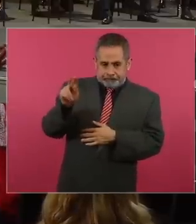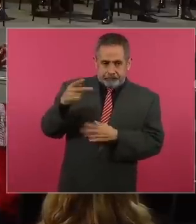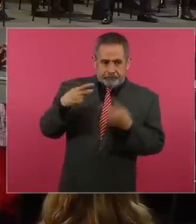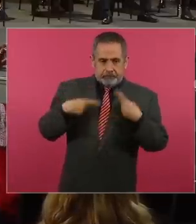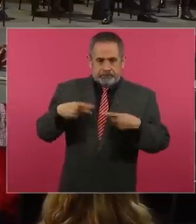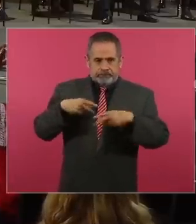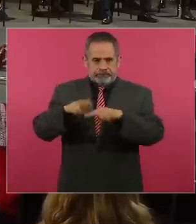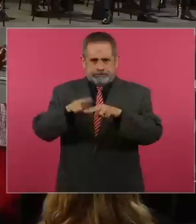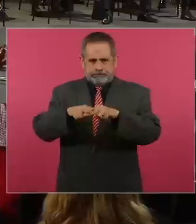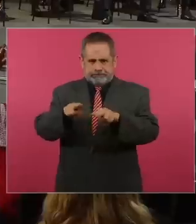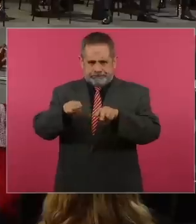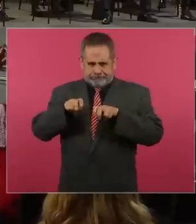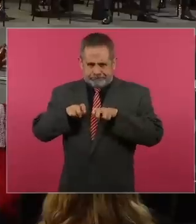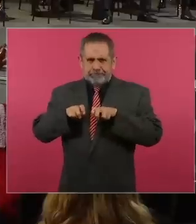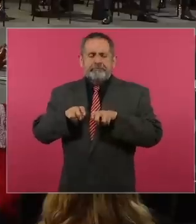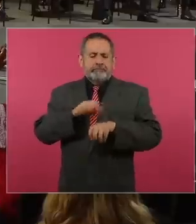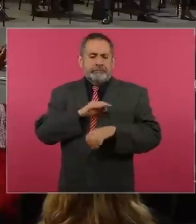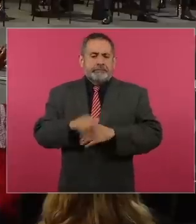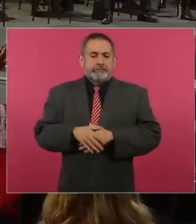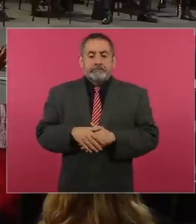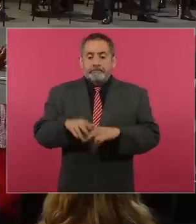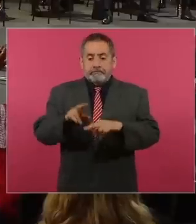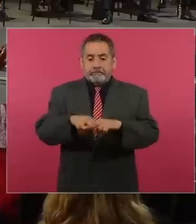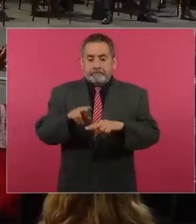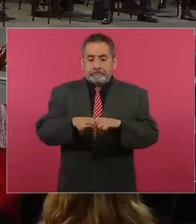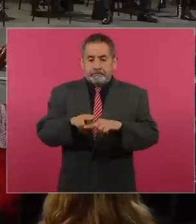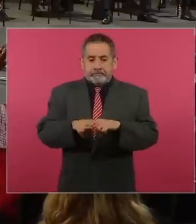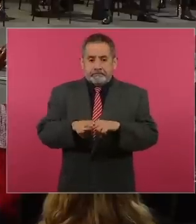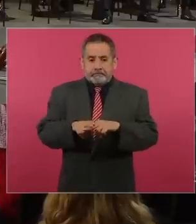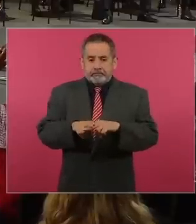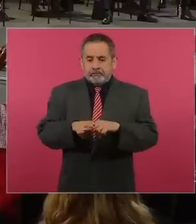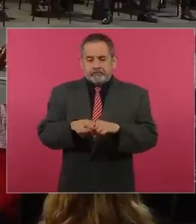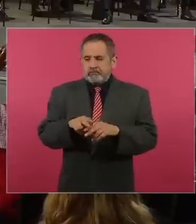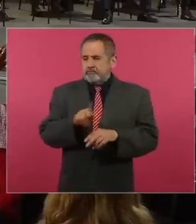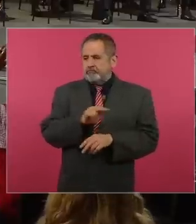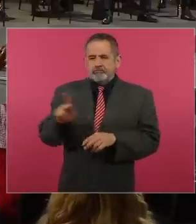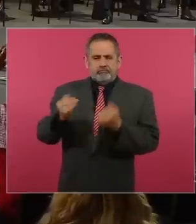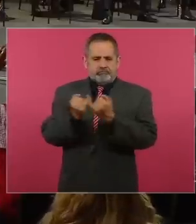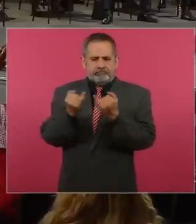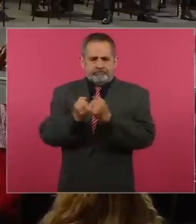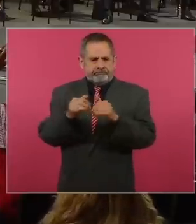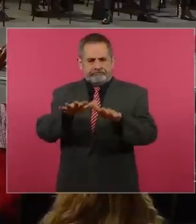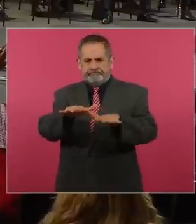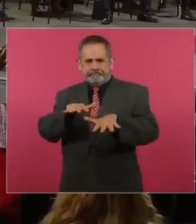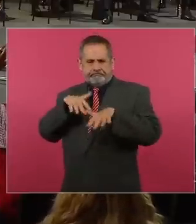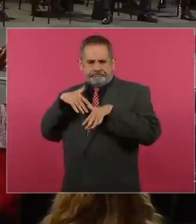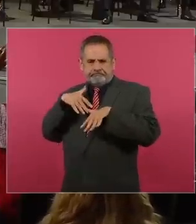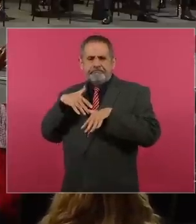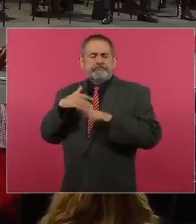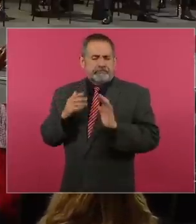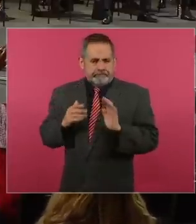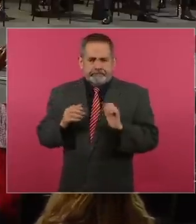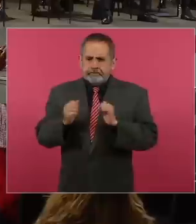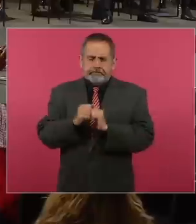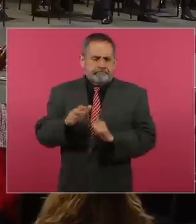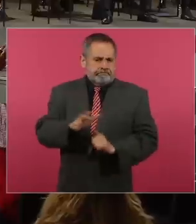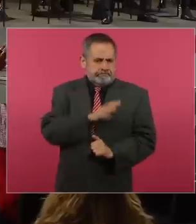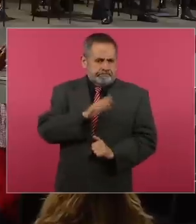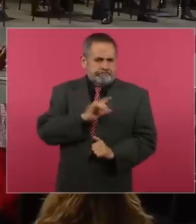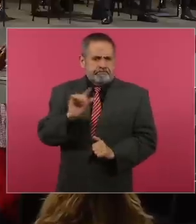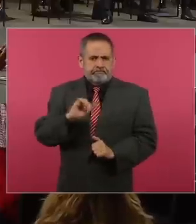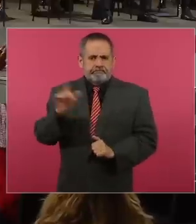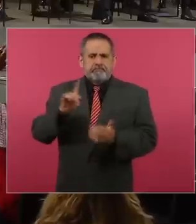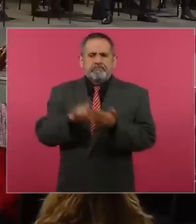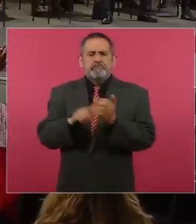particularidad los asientos serán de una sola clase, lo que permitirá brindar un servicio de calidad con un